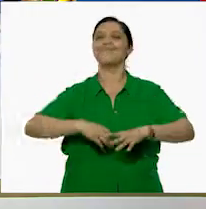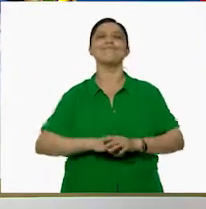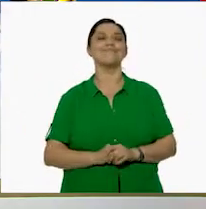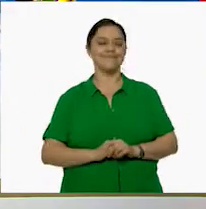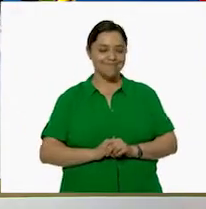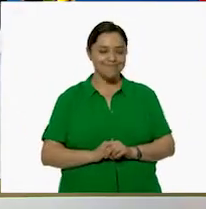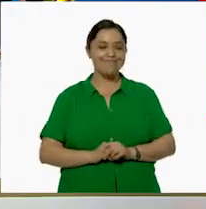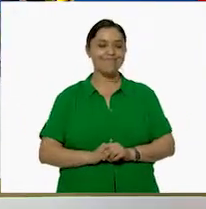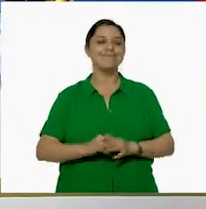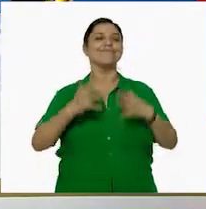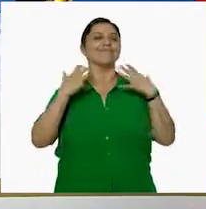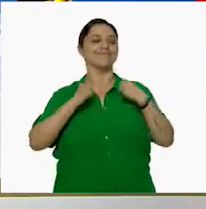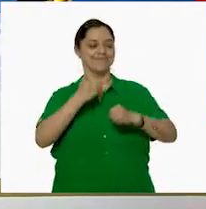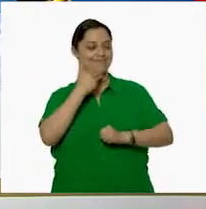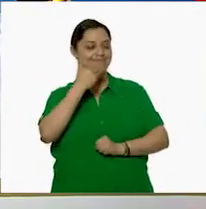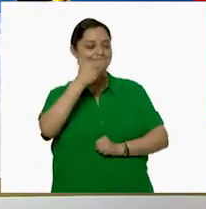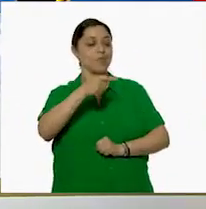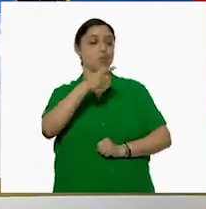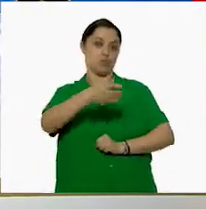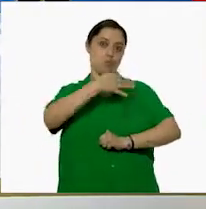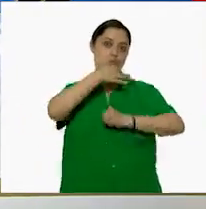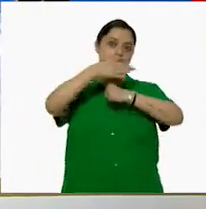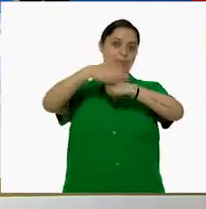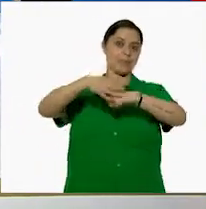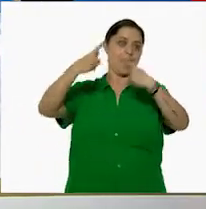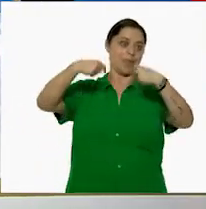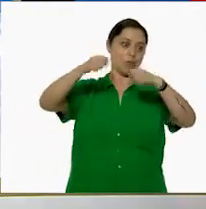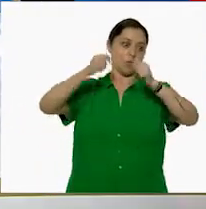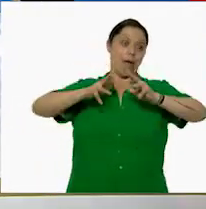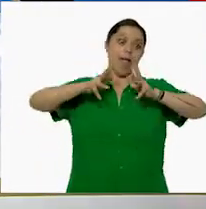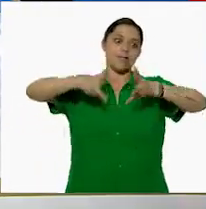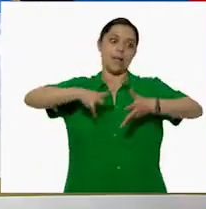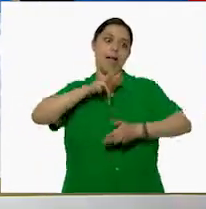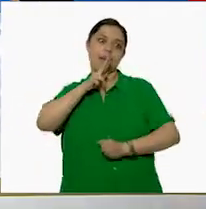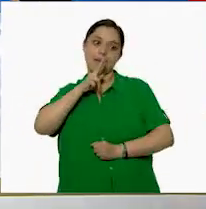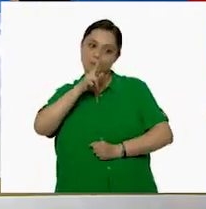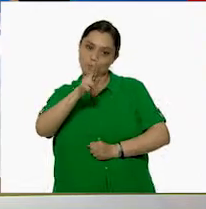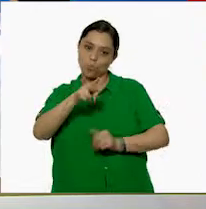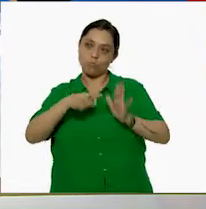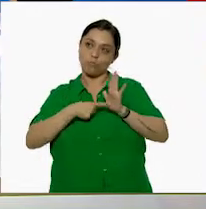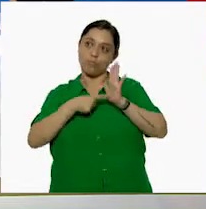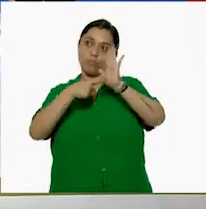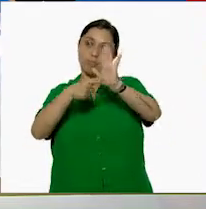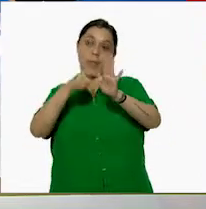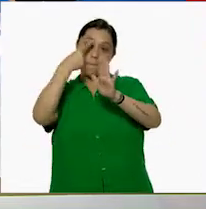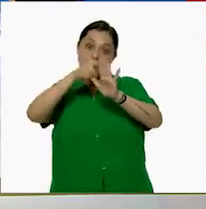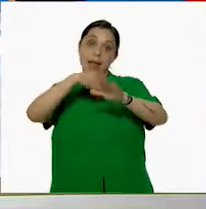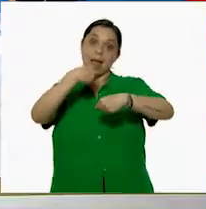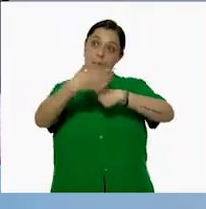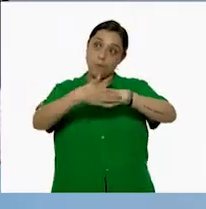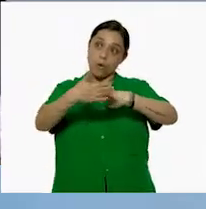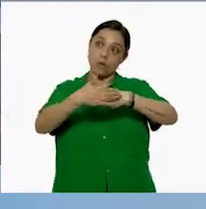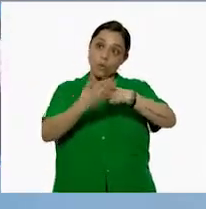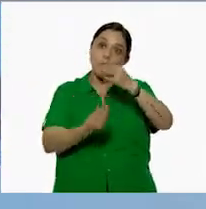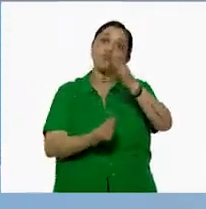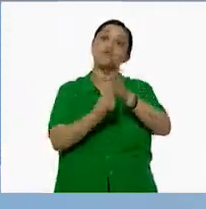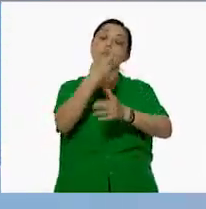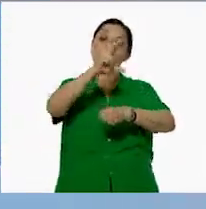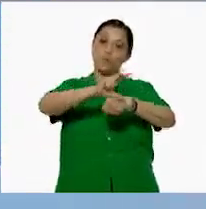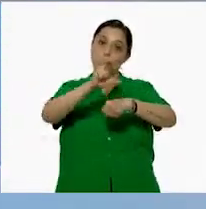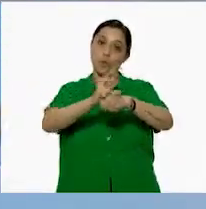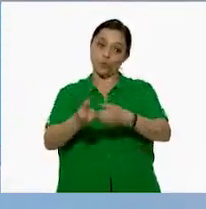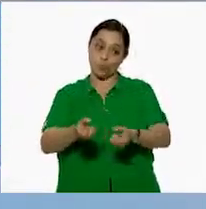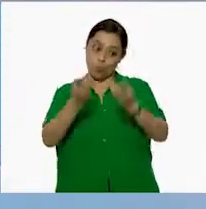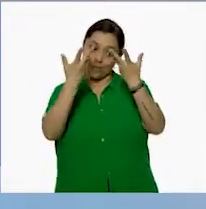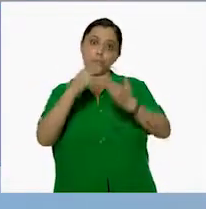Ay, Ale, qué bien. Ya puedes decirle a tu tía cuál es el reporte para la compra de los nuevos huevos. Sí, me